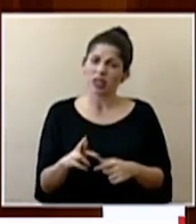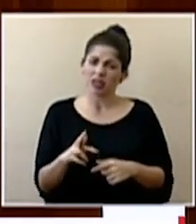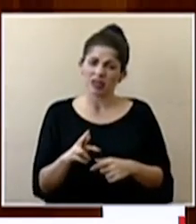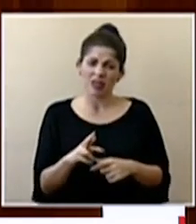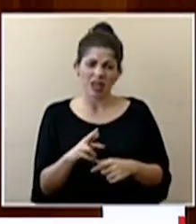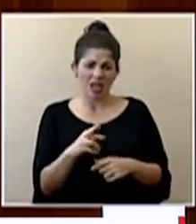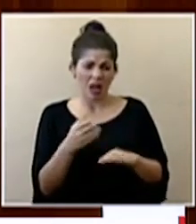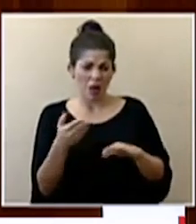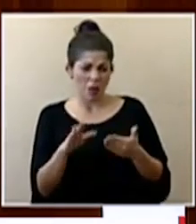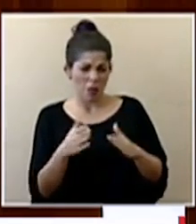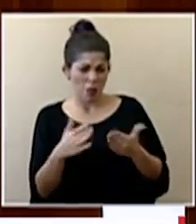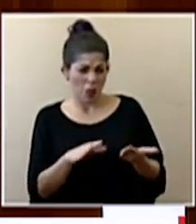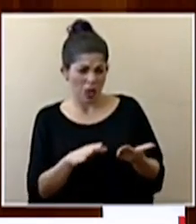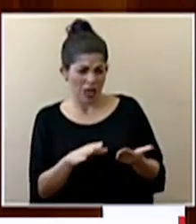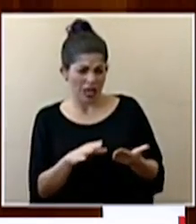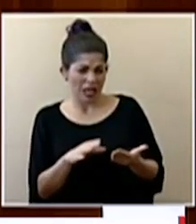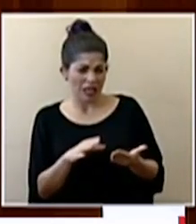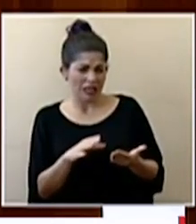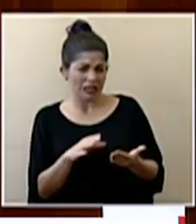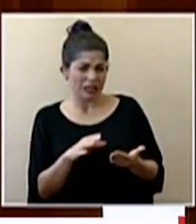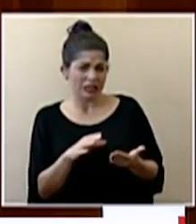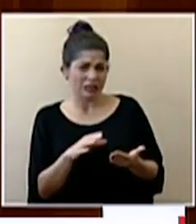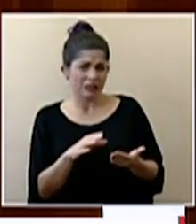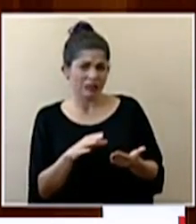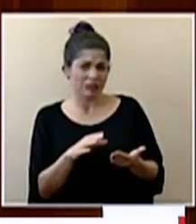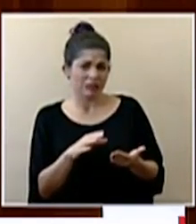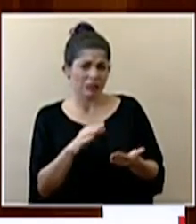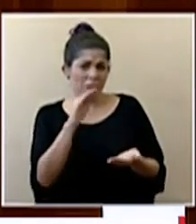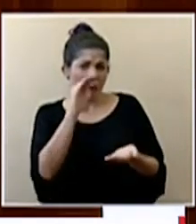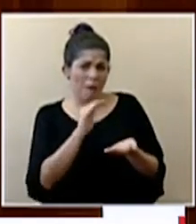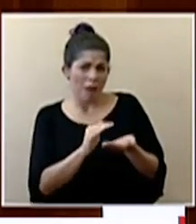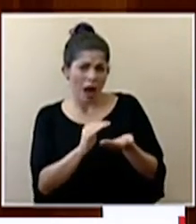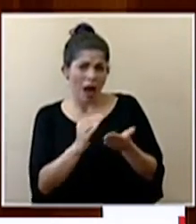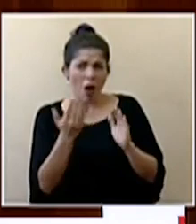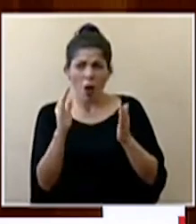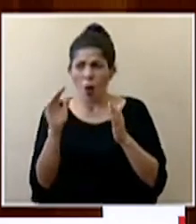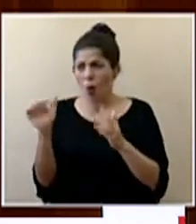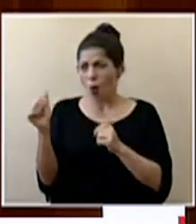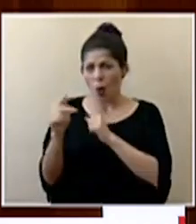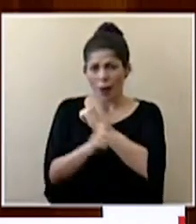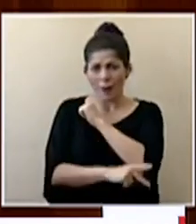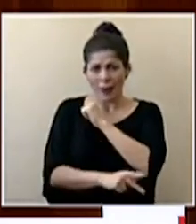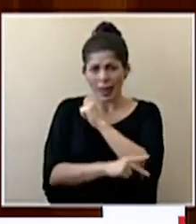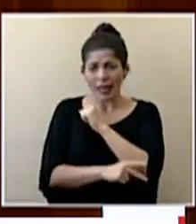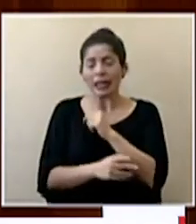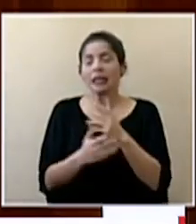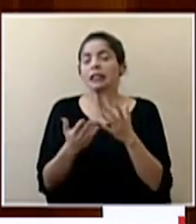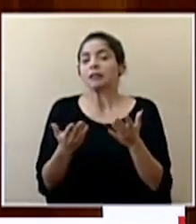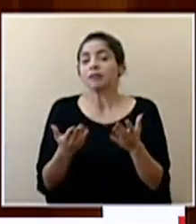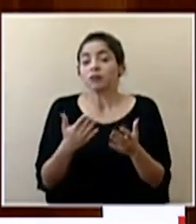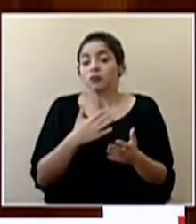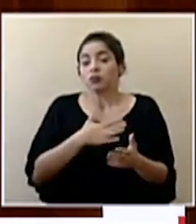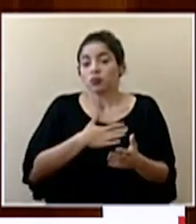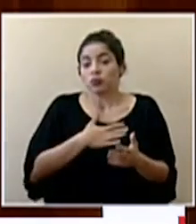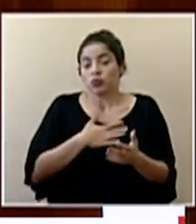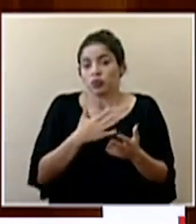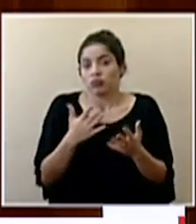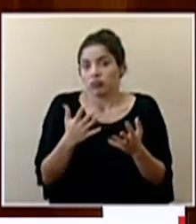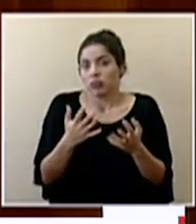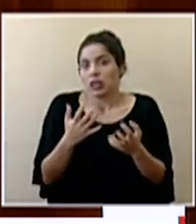letalidad o una mortalidad relativamente baja comparada con otros países? Yo quisiera